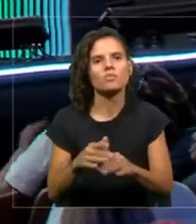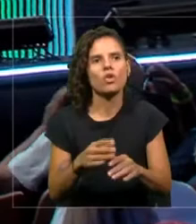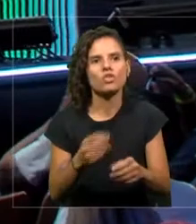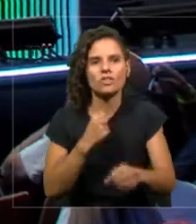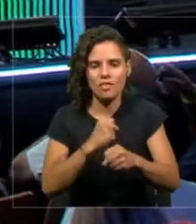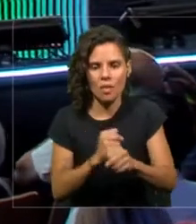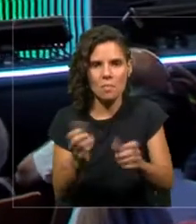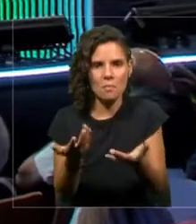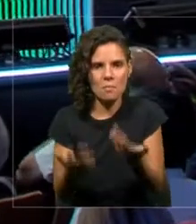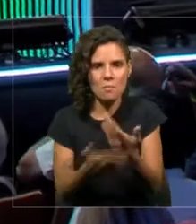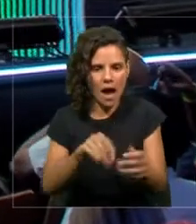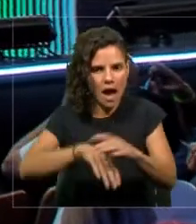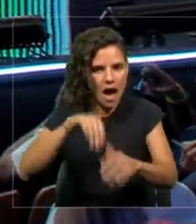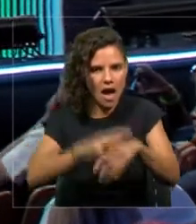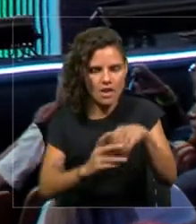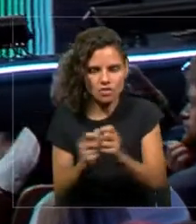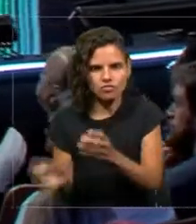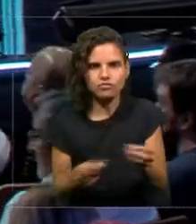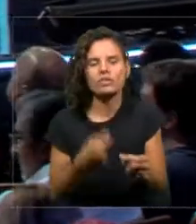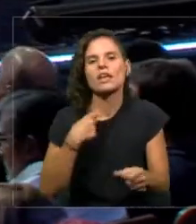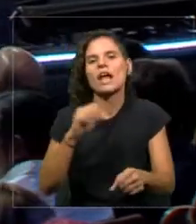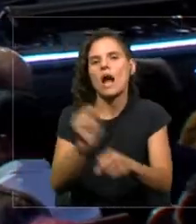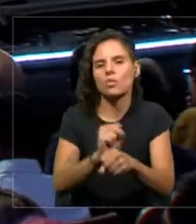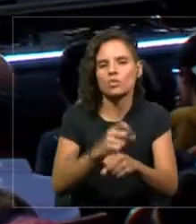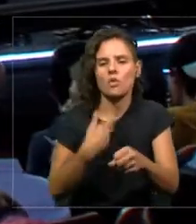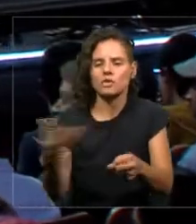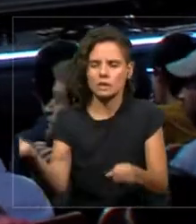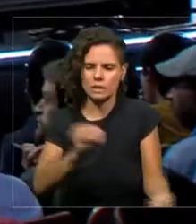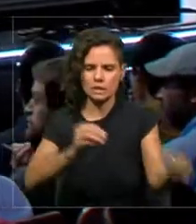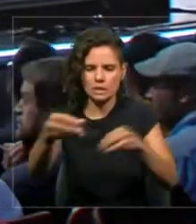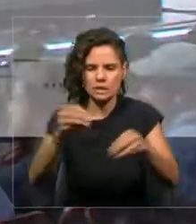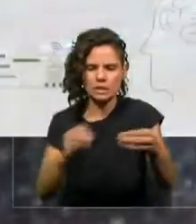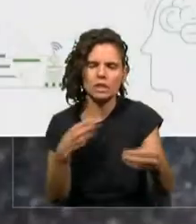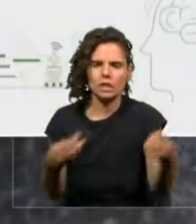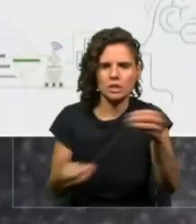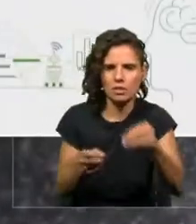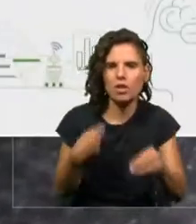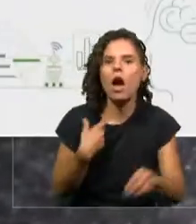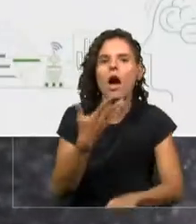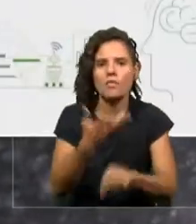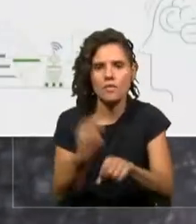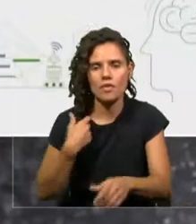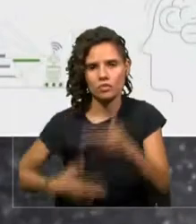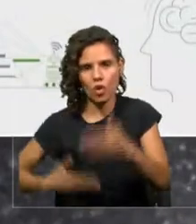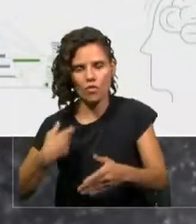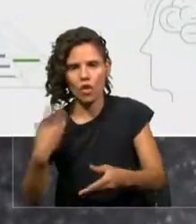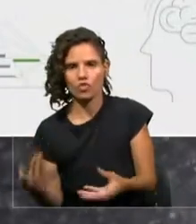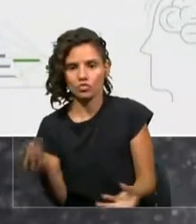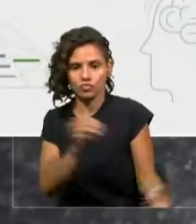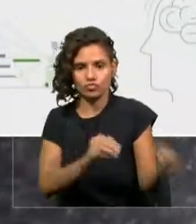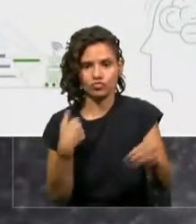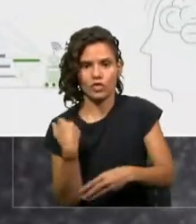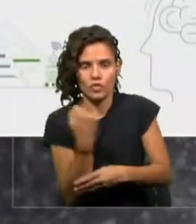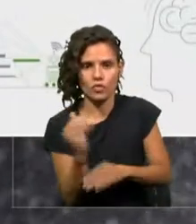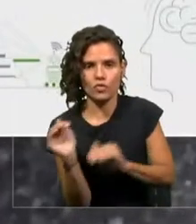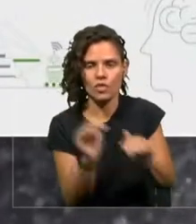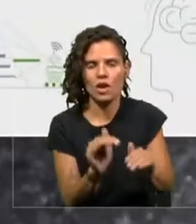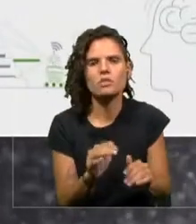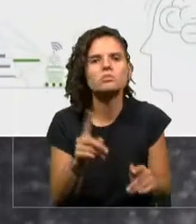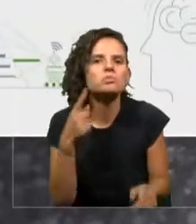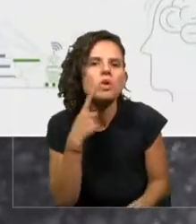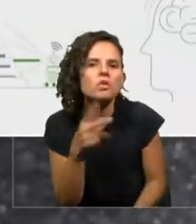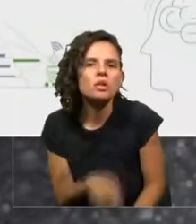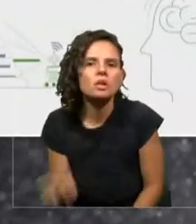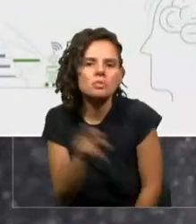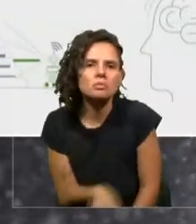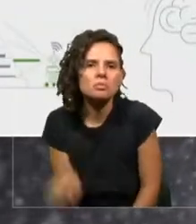automóviles, algún producto electrónico, llevando a cabo tareas mundanas, repetitivas, que no aportan ningún valor y nos